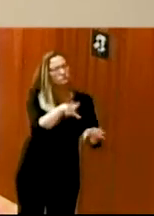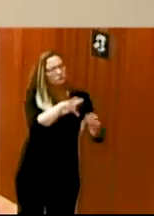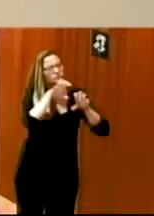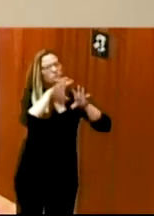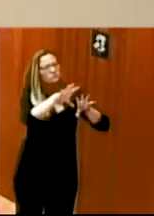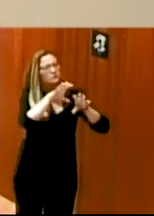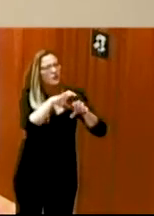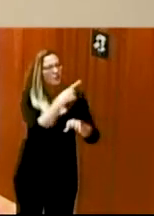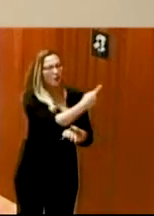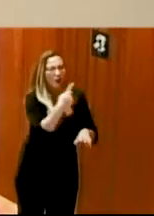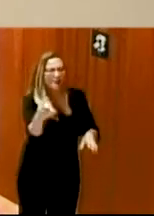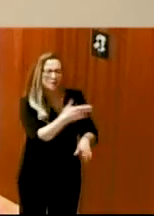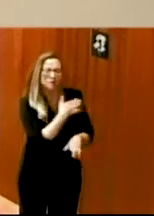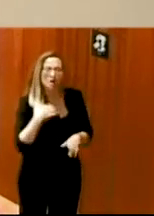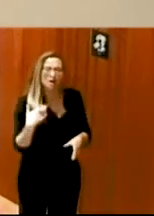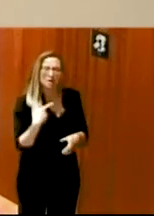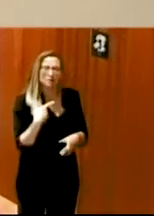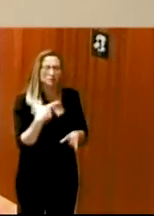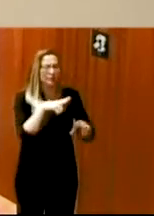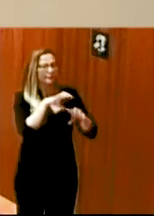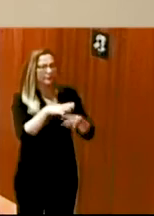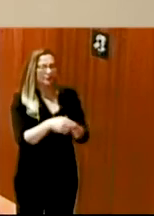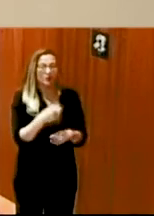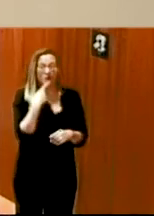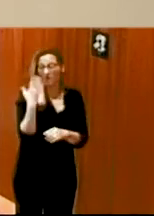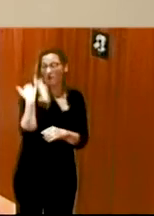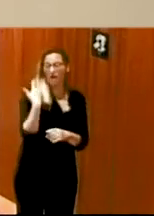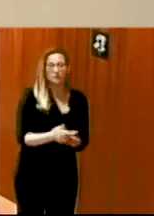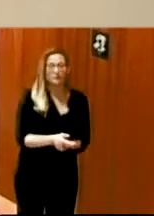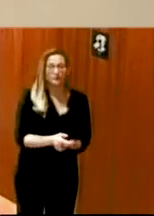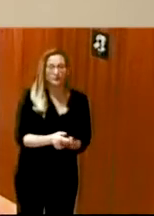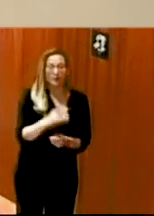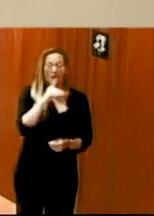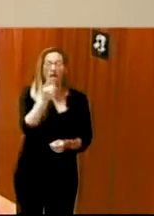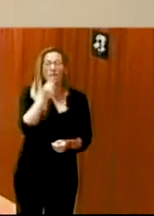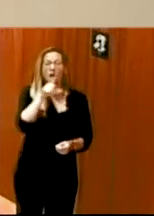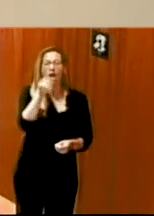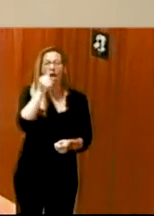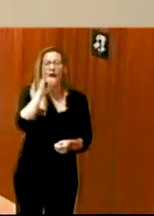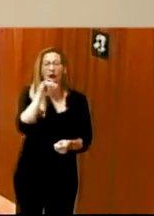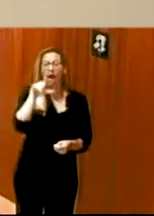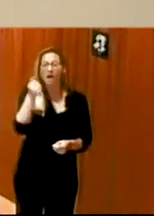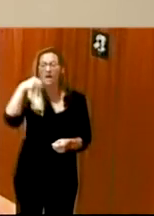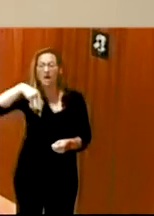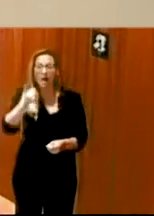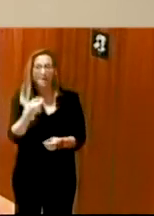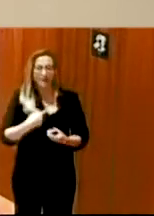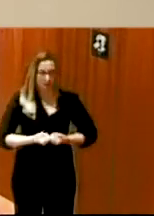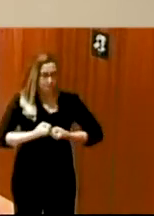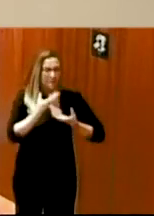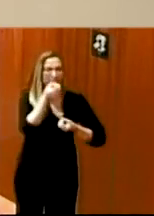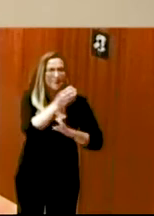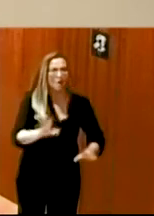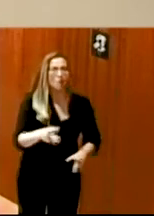con lo que os comentaba antes. Y el Dalai Lama lo expresa mucho mejor con la frase,